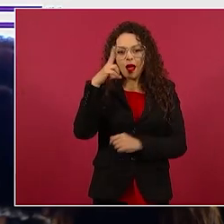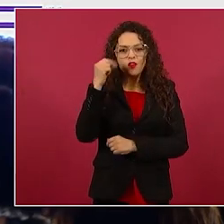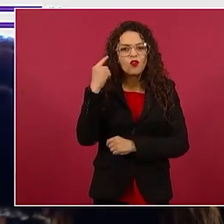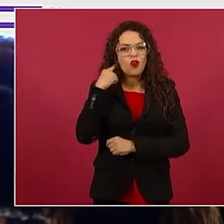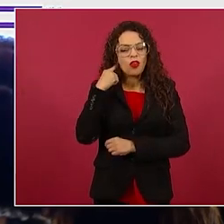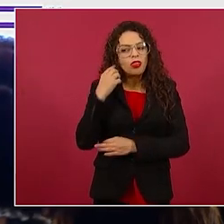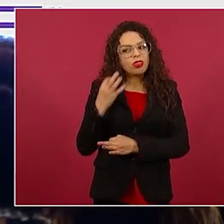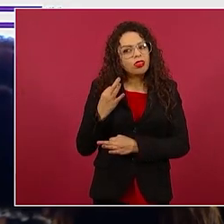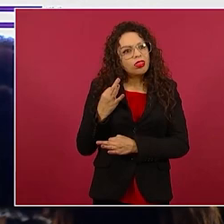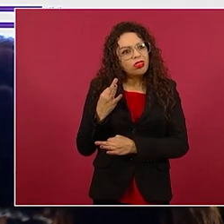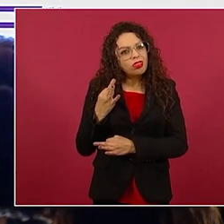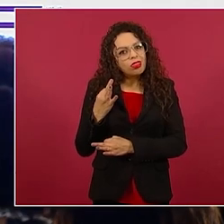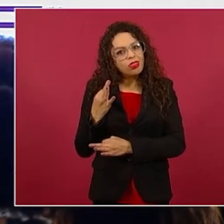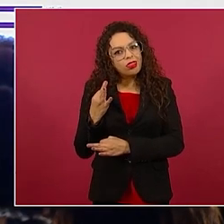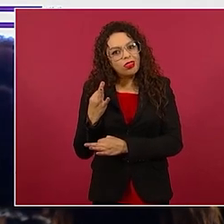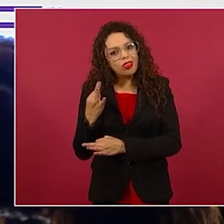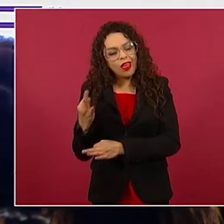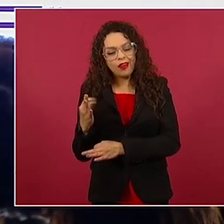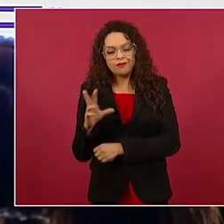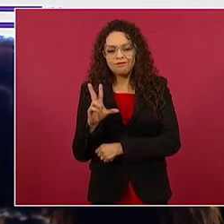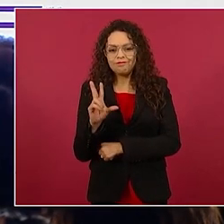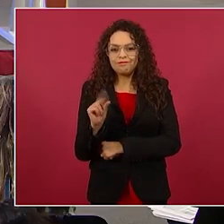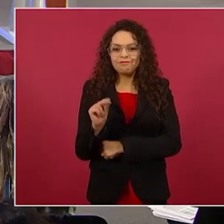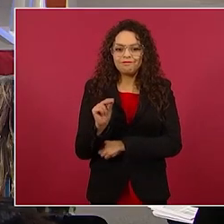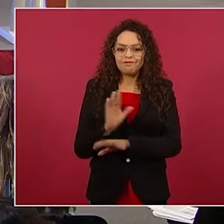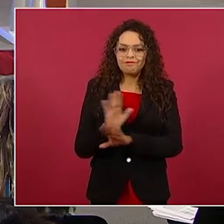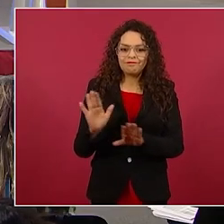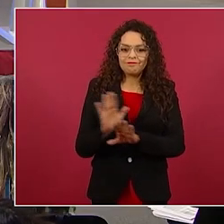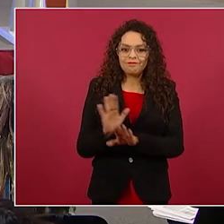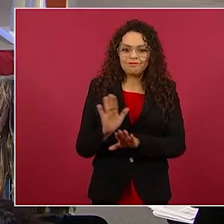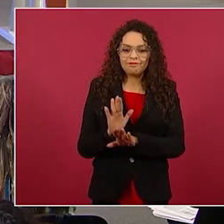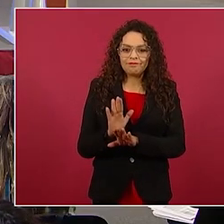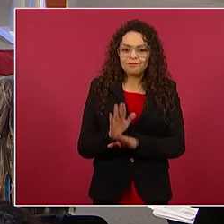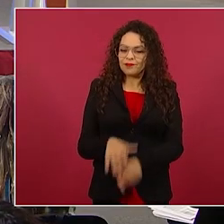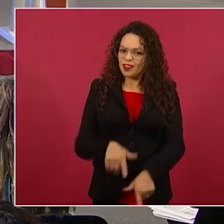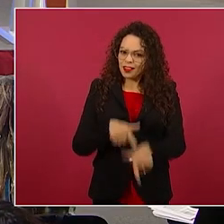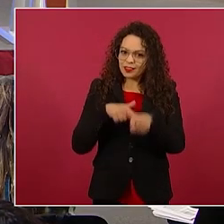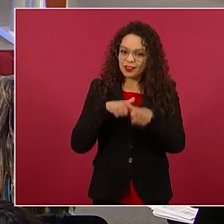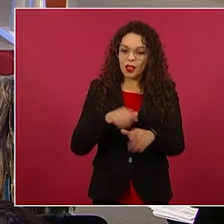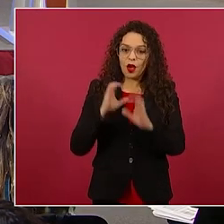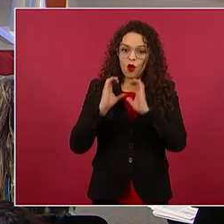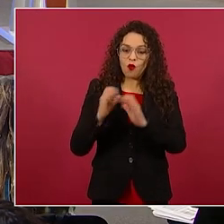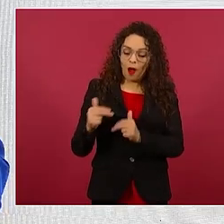Y optó por su legado histórico.